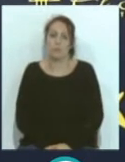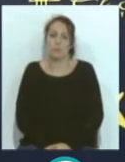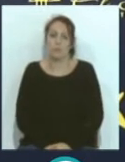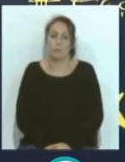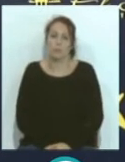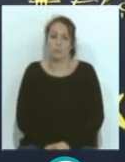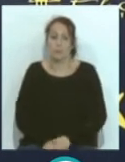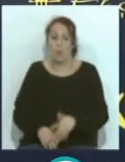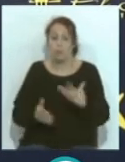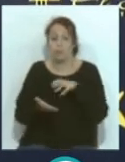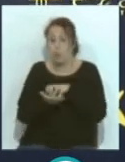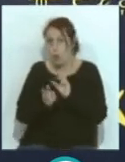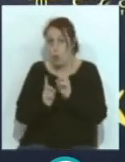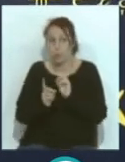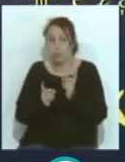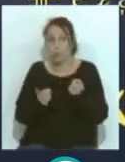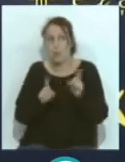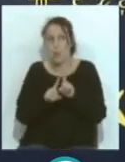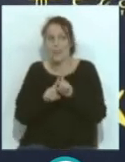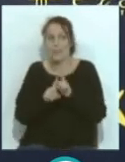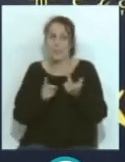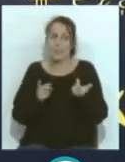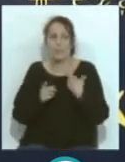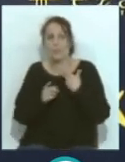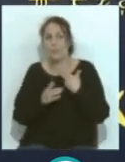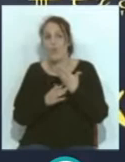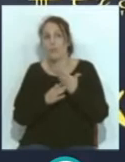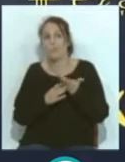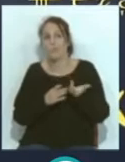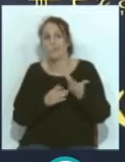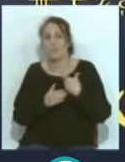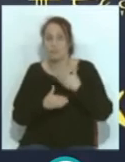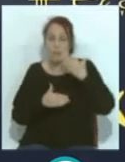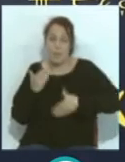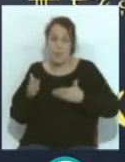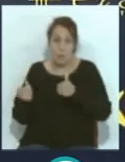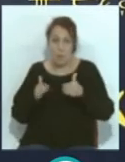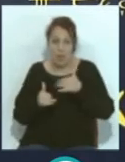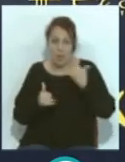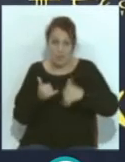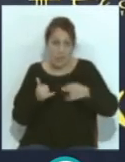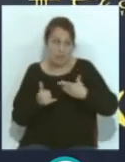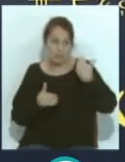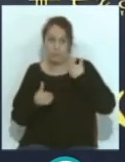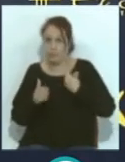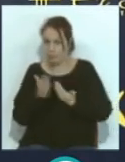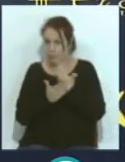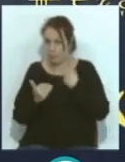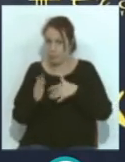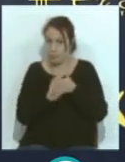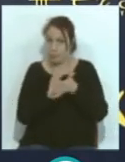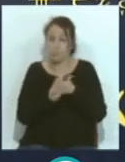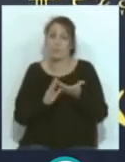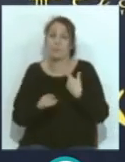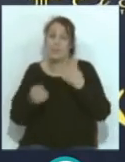no dudas, con las deficiencias, por decirlo de alguna manera, que tenemos en el final de temporada, que ya comenté el otro día, pues hay jugadores que después